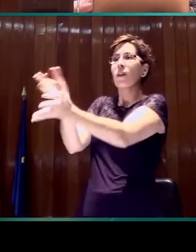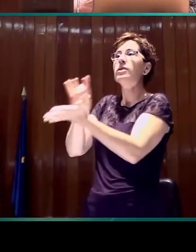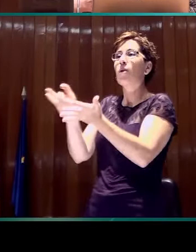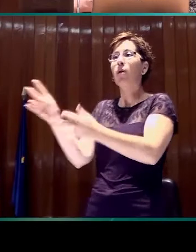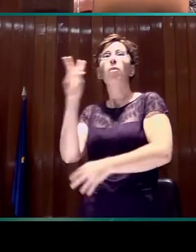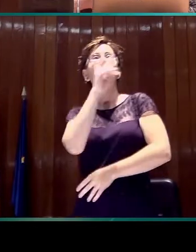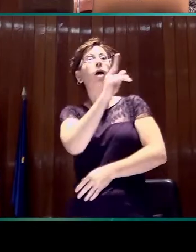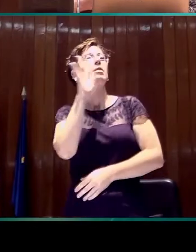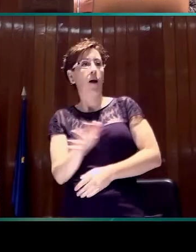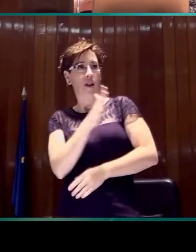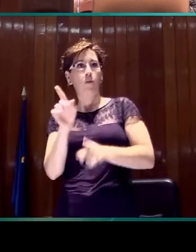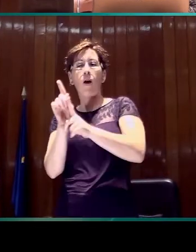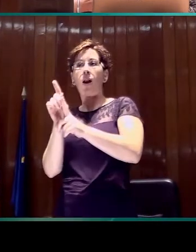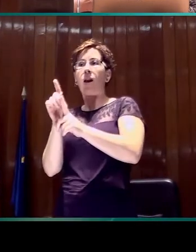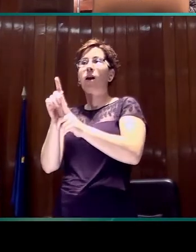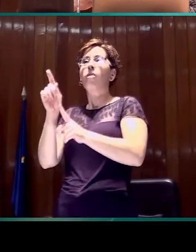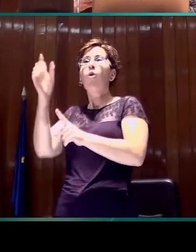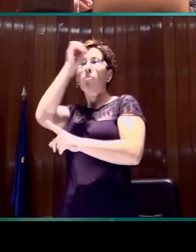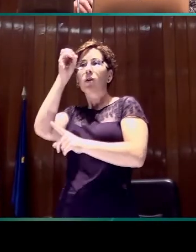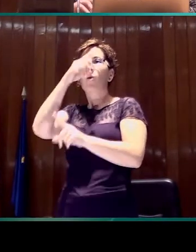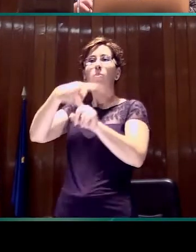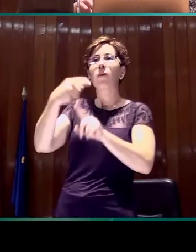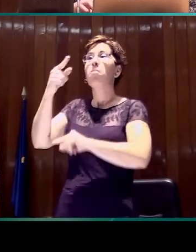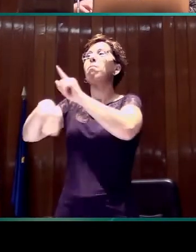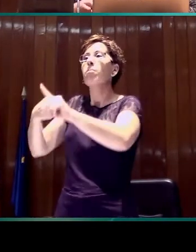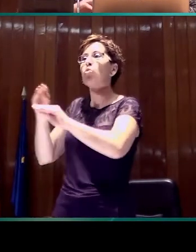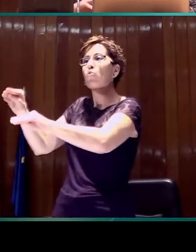las demandas que realizan con este servicio.